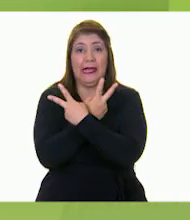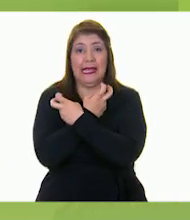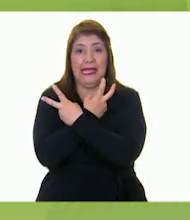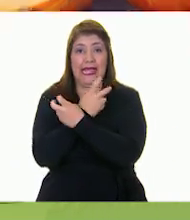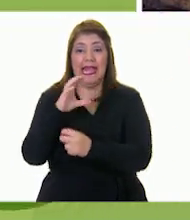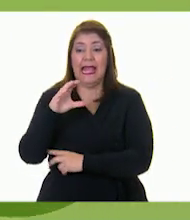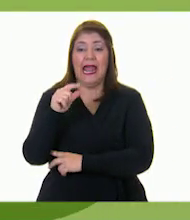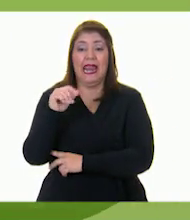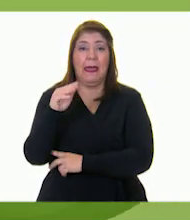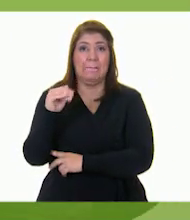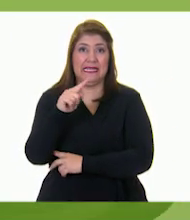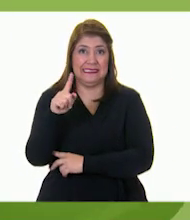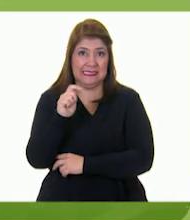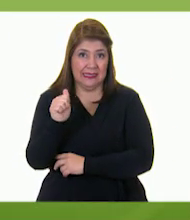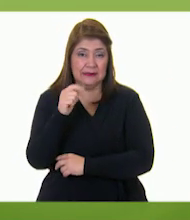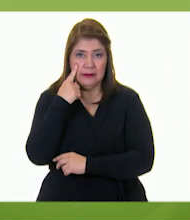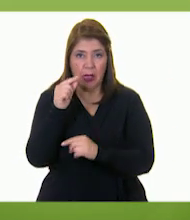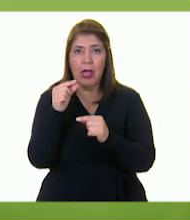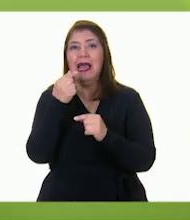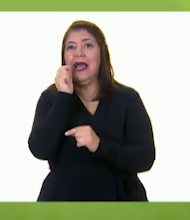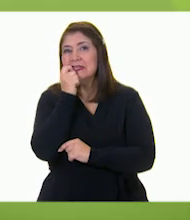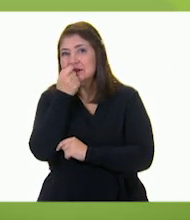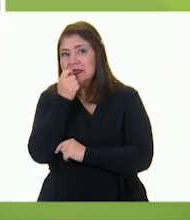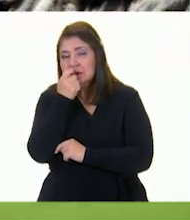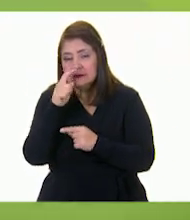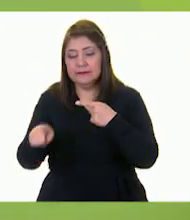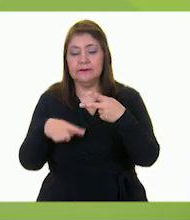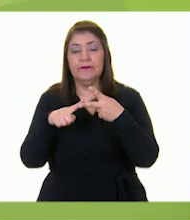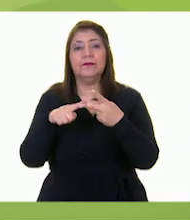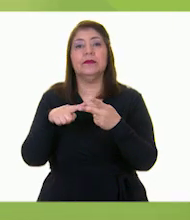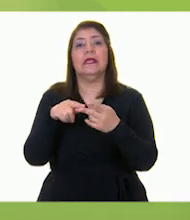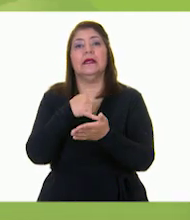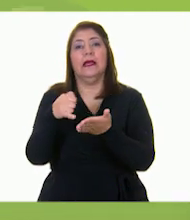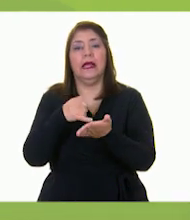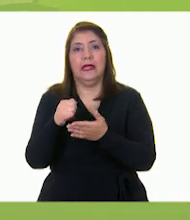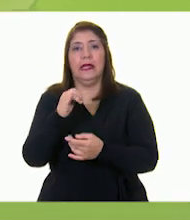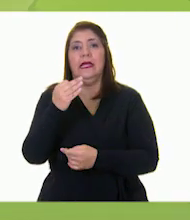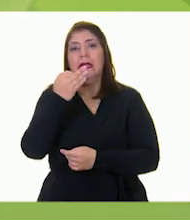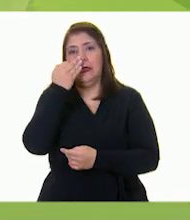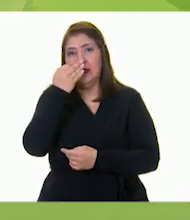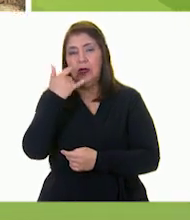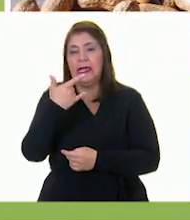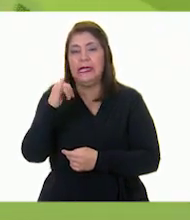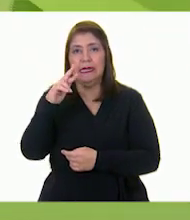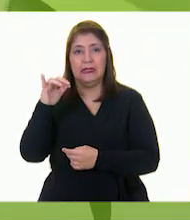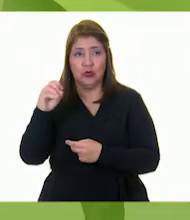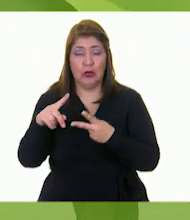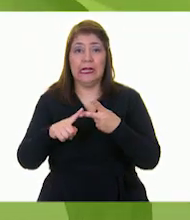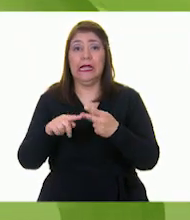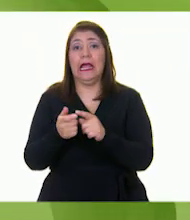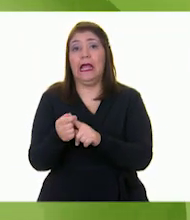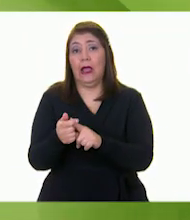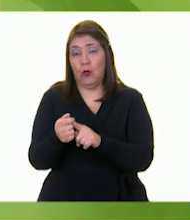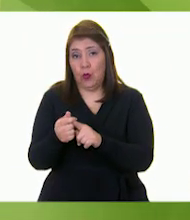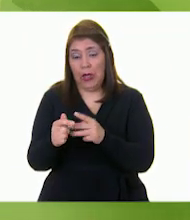Las semillas de girasol, cacahuate, linaza,